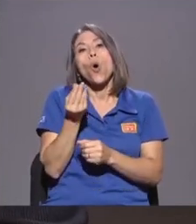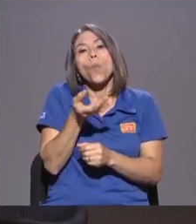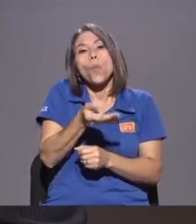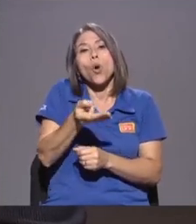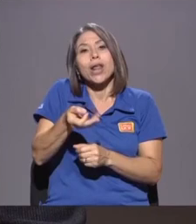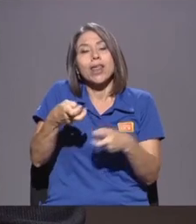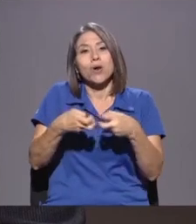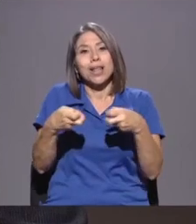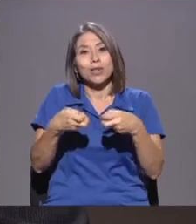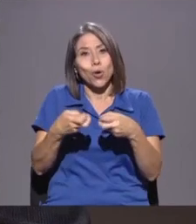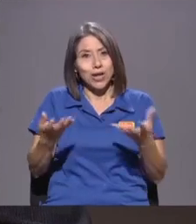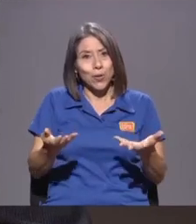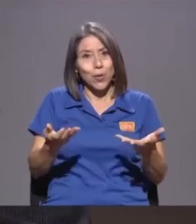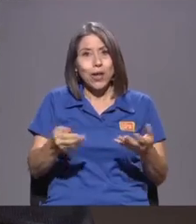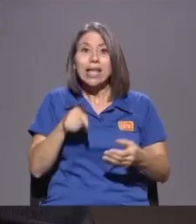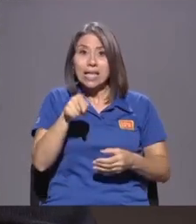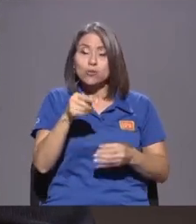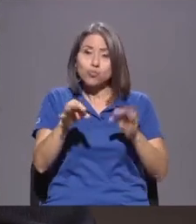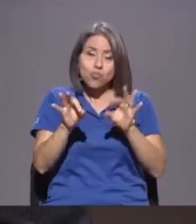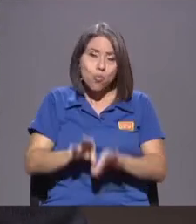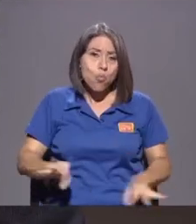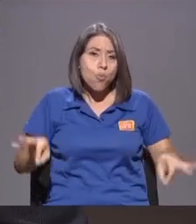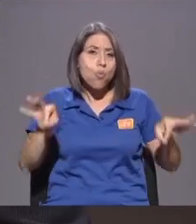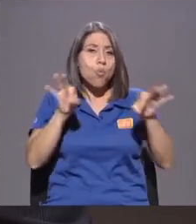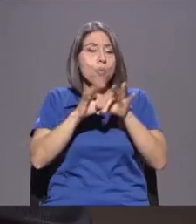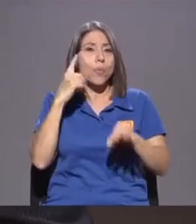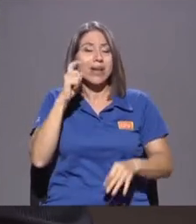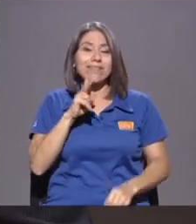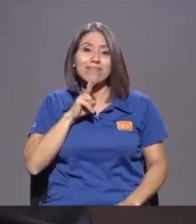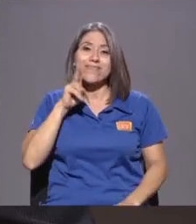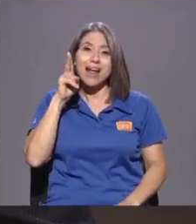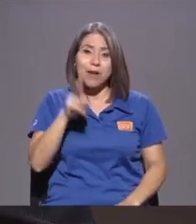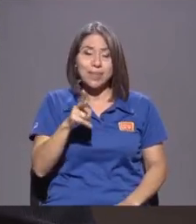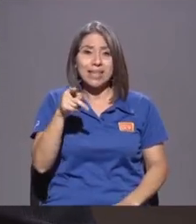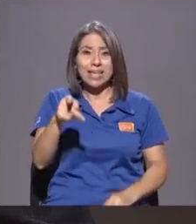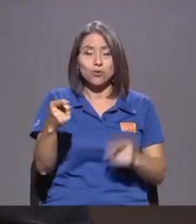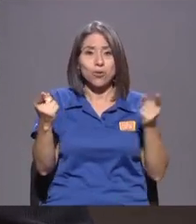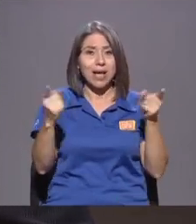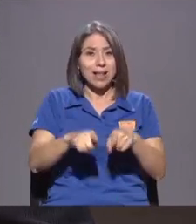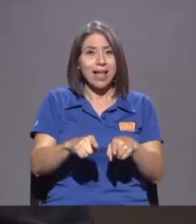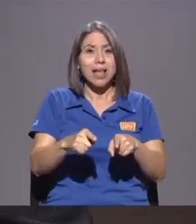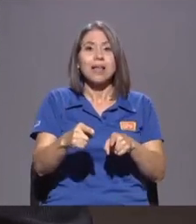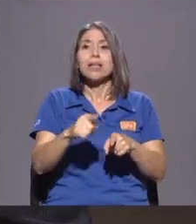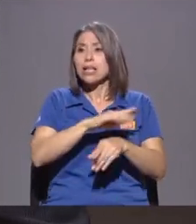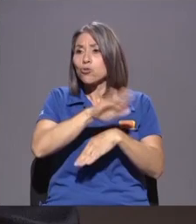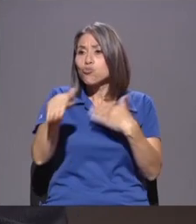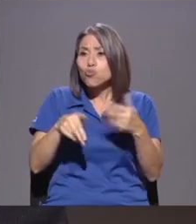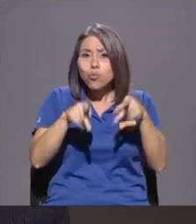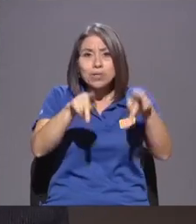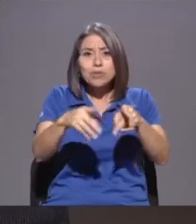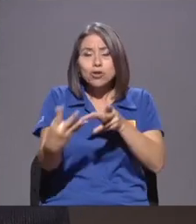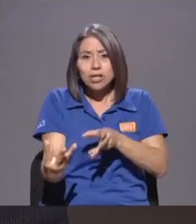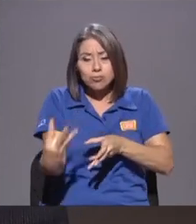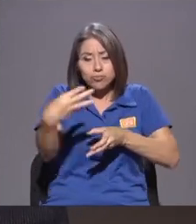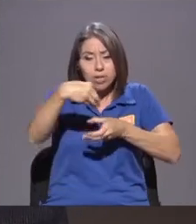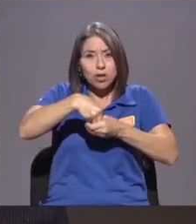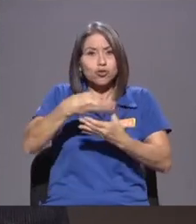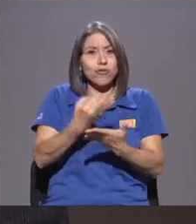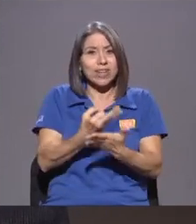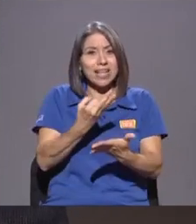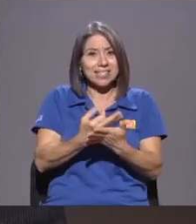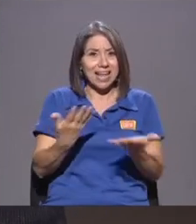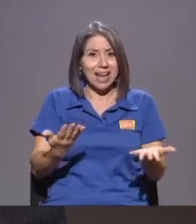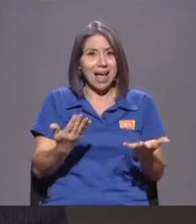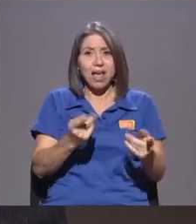Muy Importante Porque Realmente Ha Generado Inclusión Financiera A Donde La